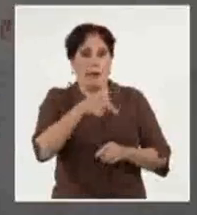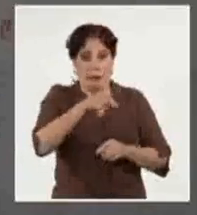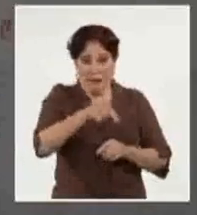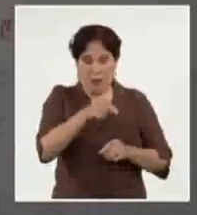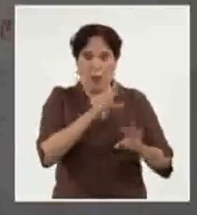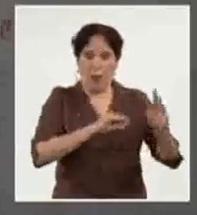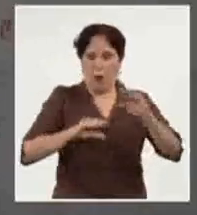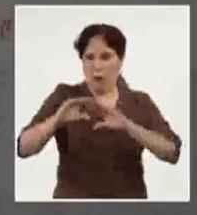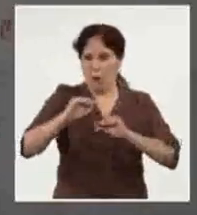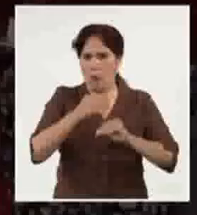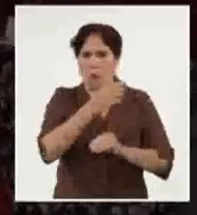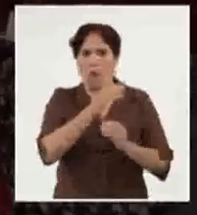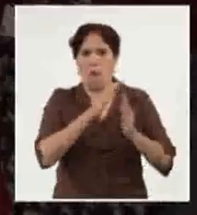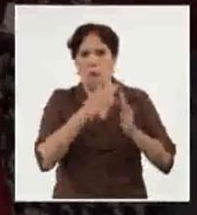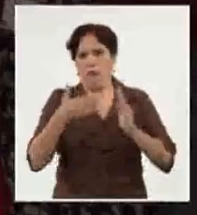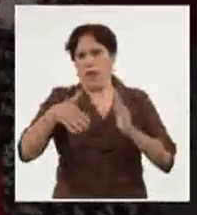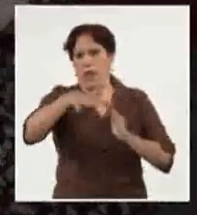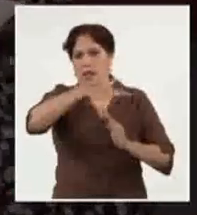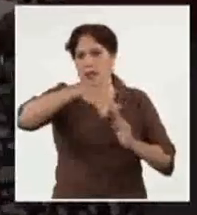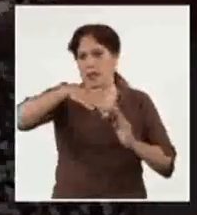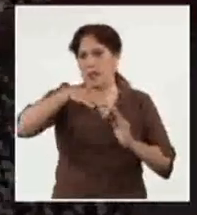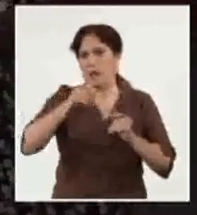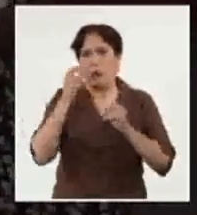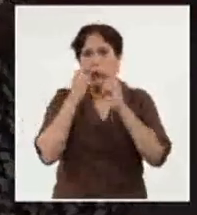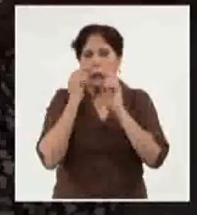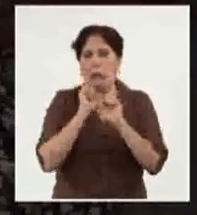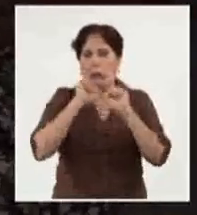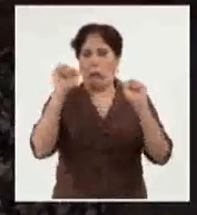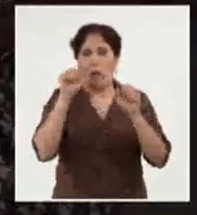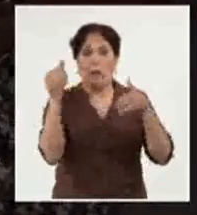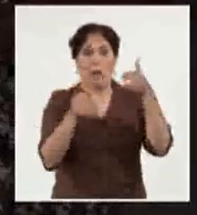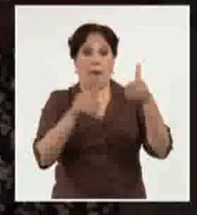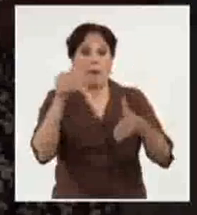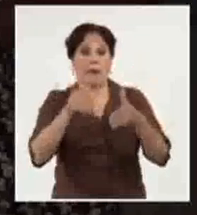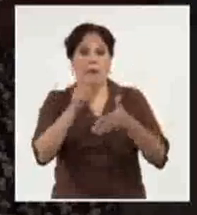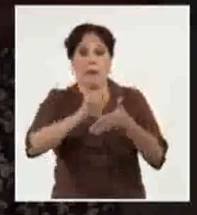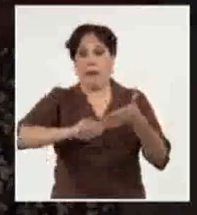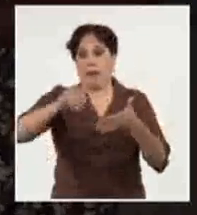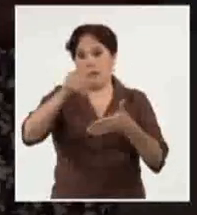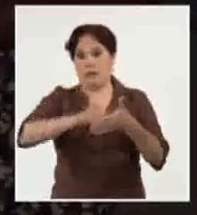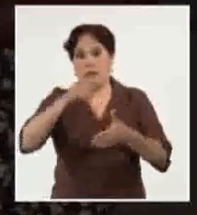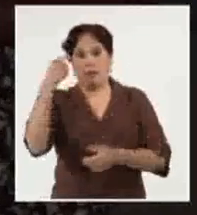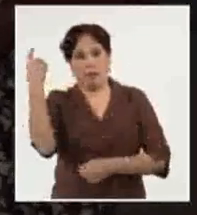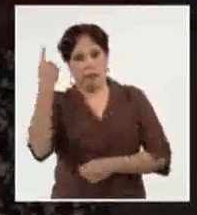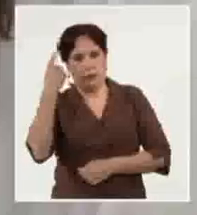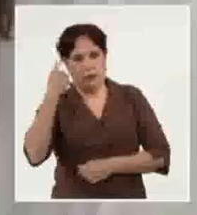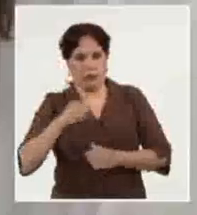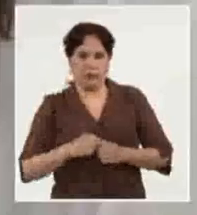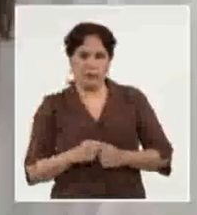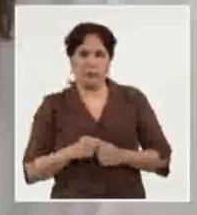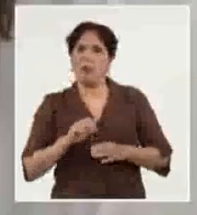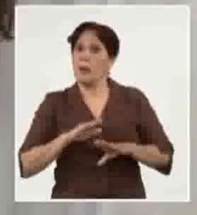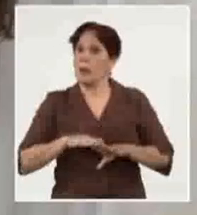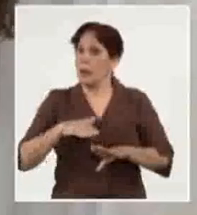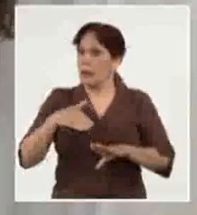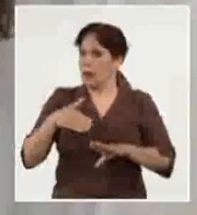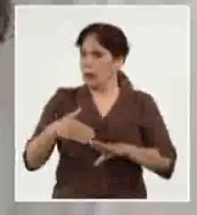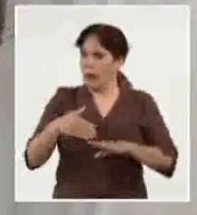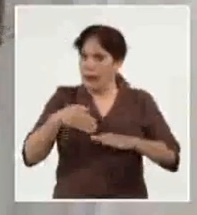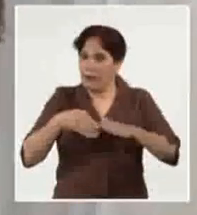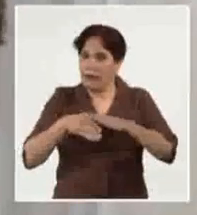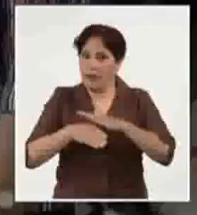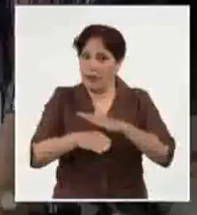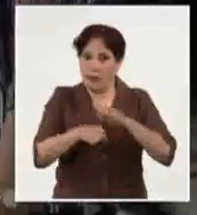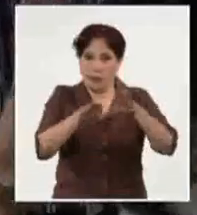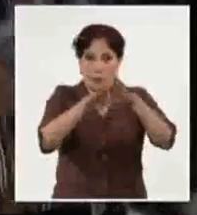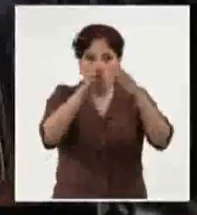de la comunidad que como él, estaban en el lugar para participar en estas elecciones nacionales. Minutos después y ya dentro del colegio,